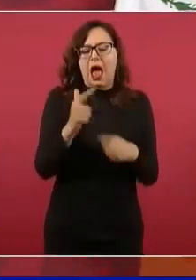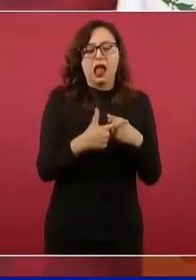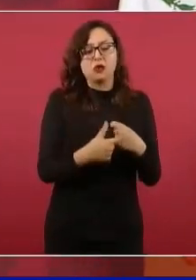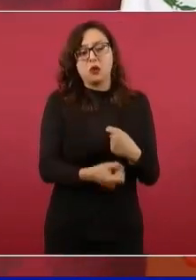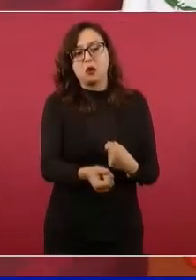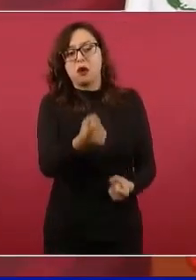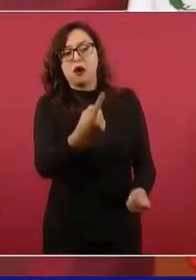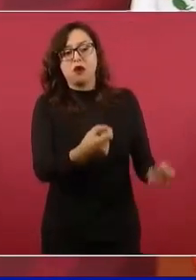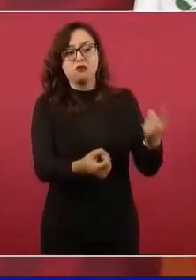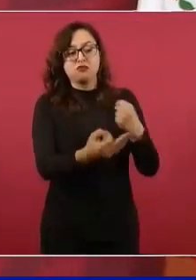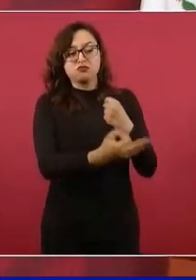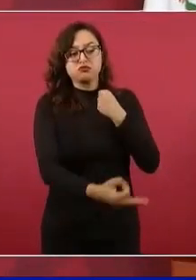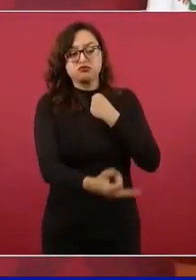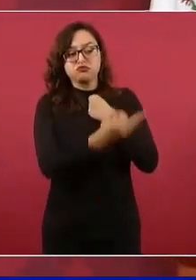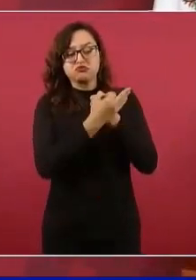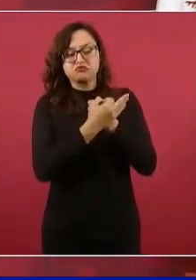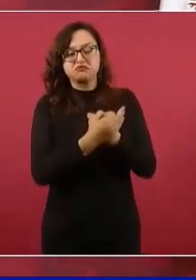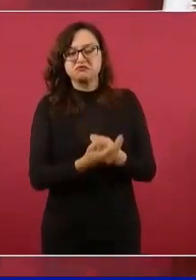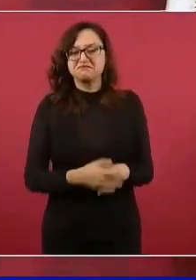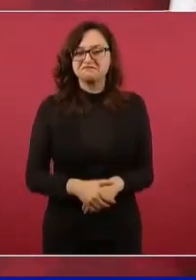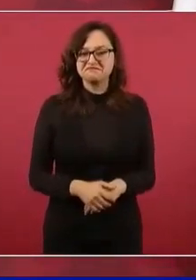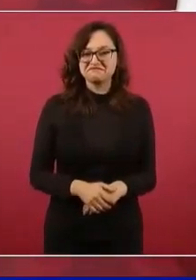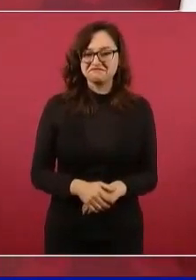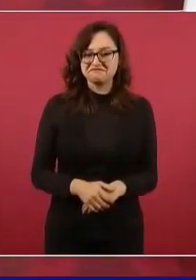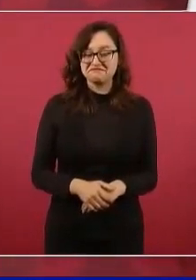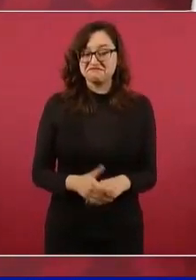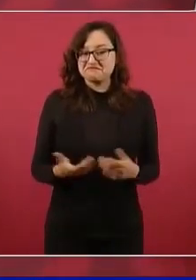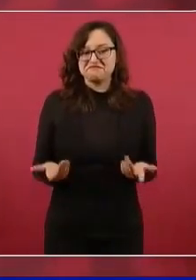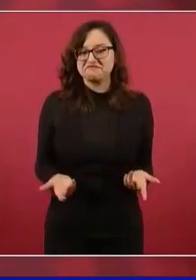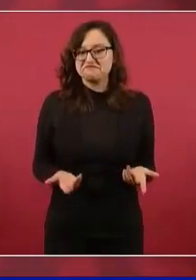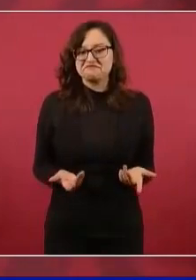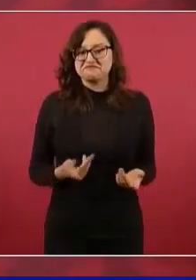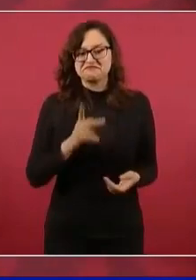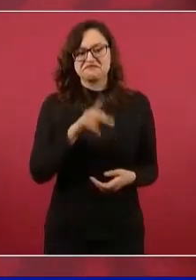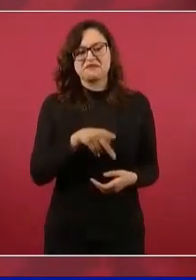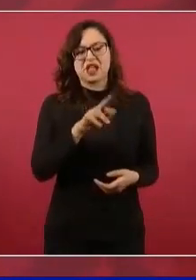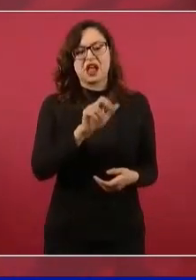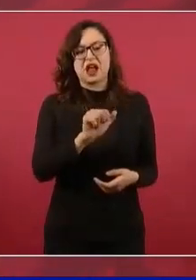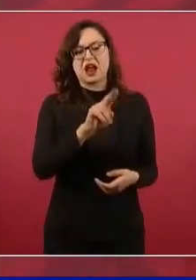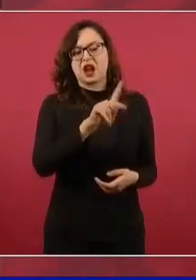Krause? Al contrario,